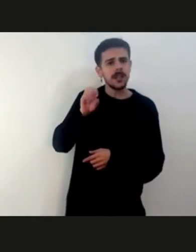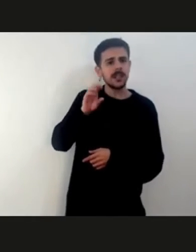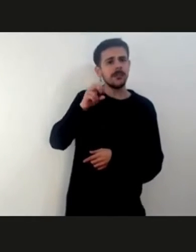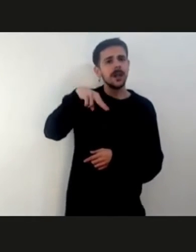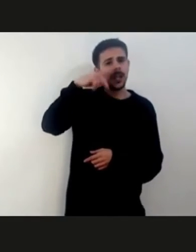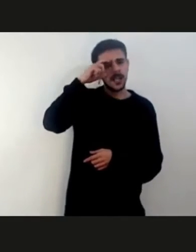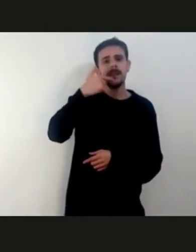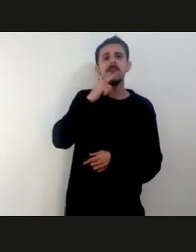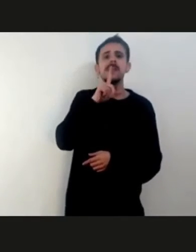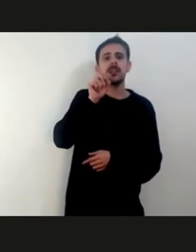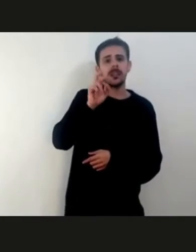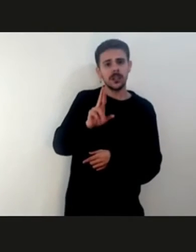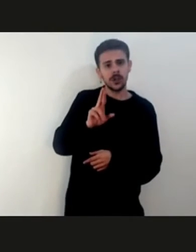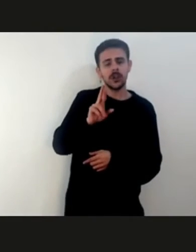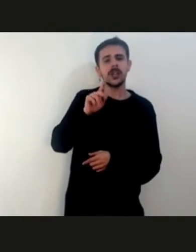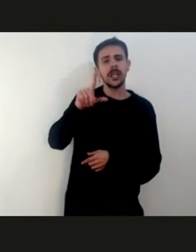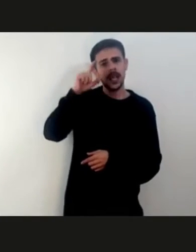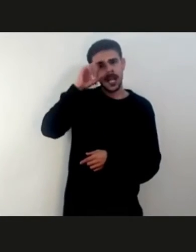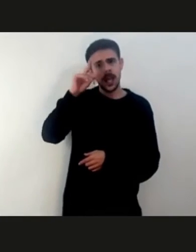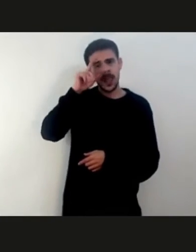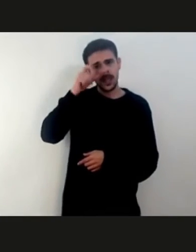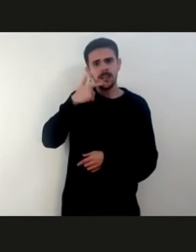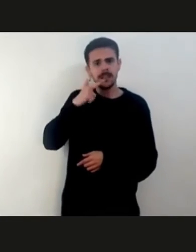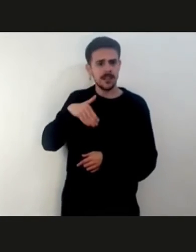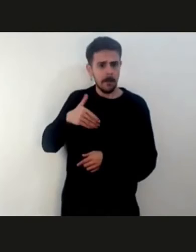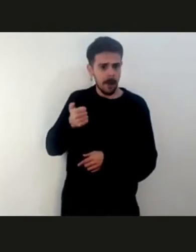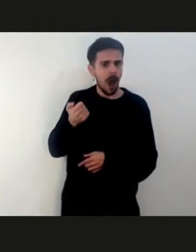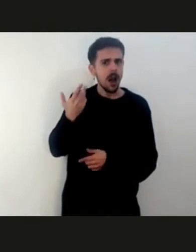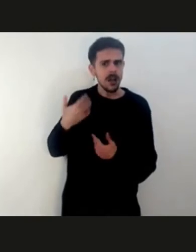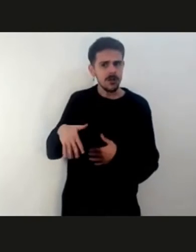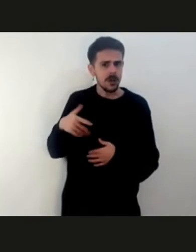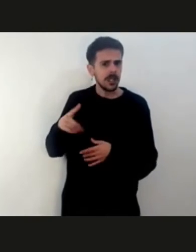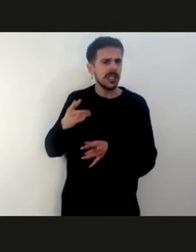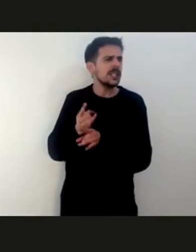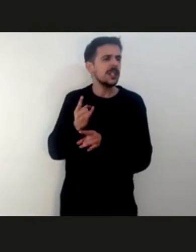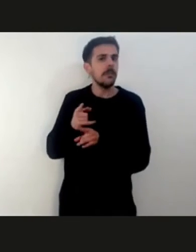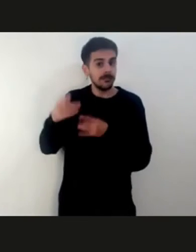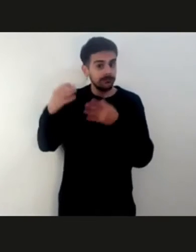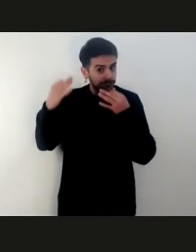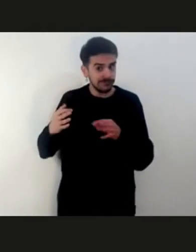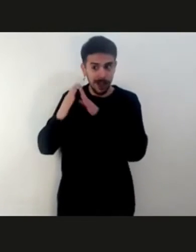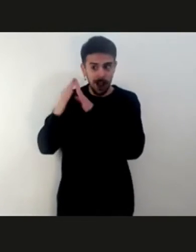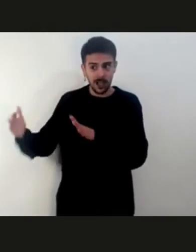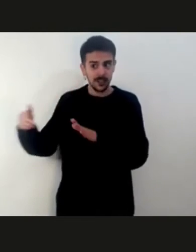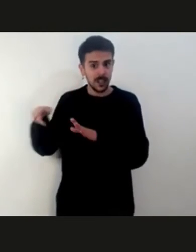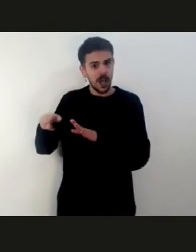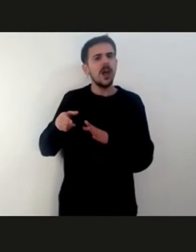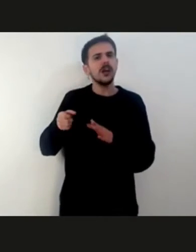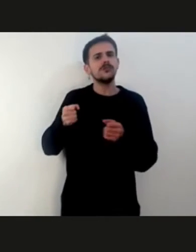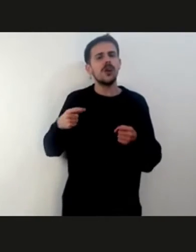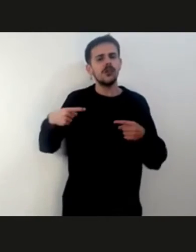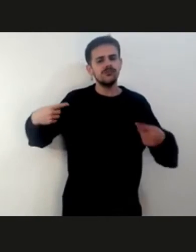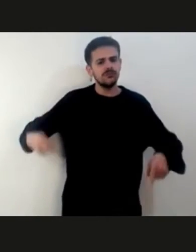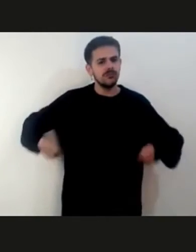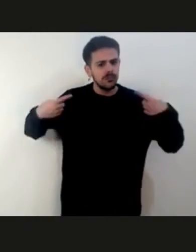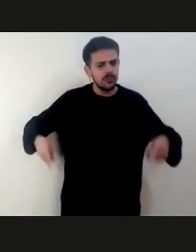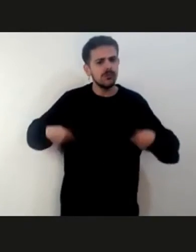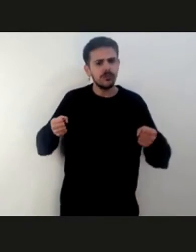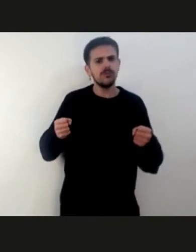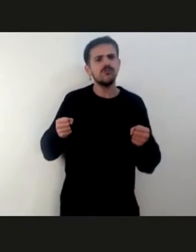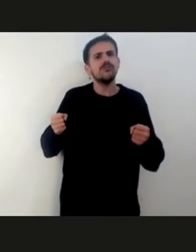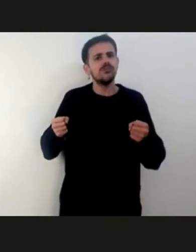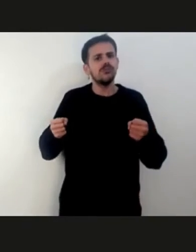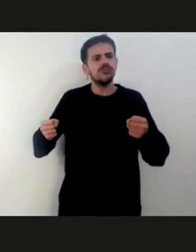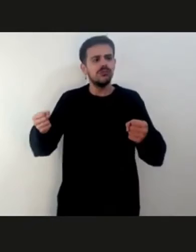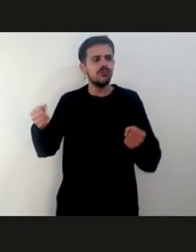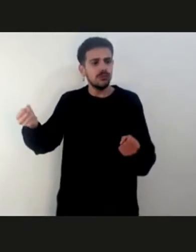presidentes de comuna que literalmente tenían el tractor estacionado en la puerta de la casa para salir a la mañana a arreglar las calles. Una